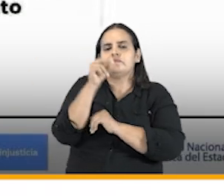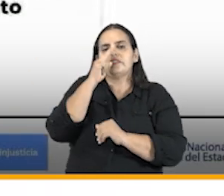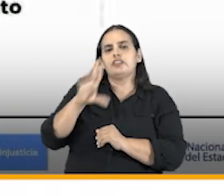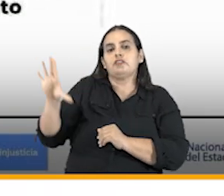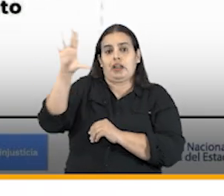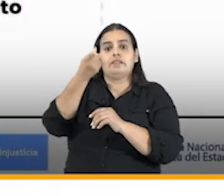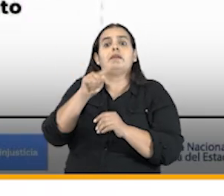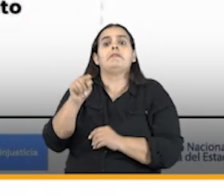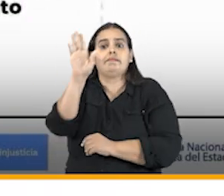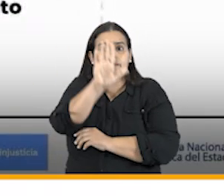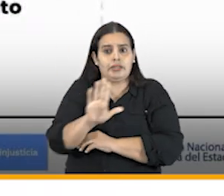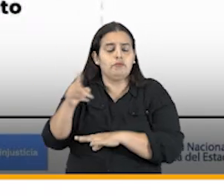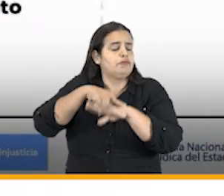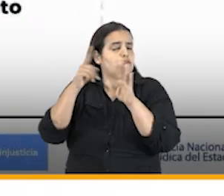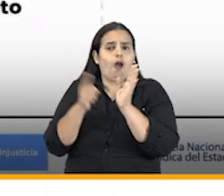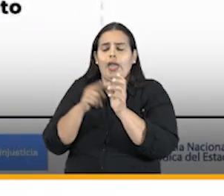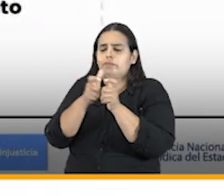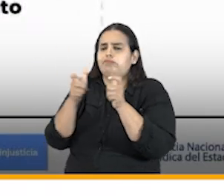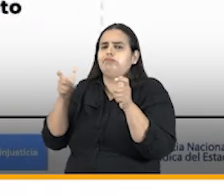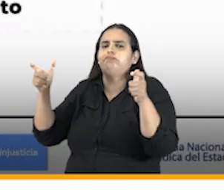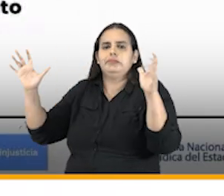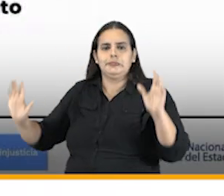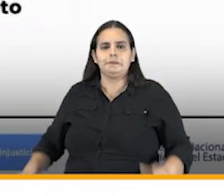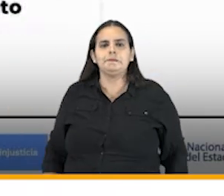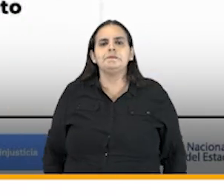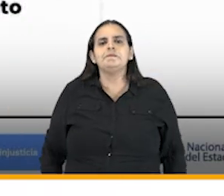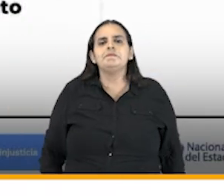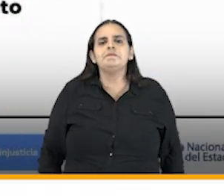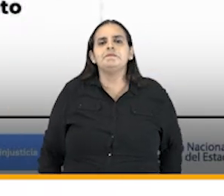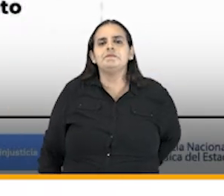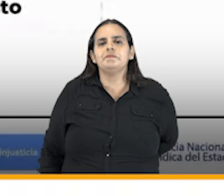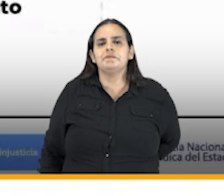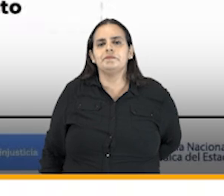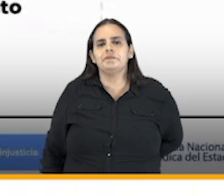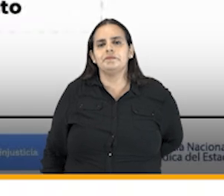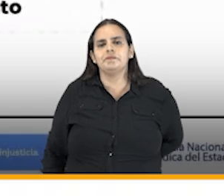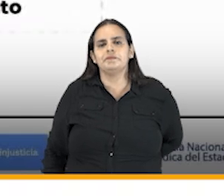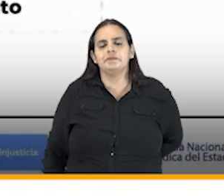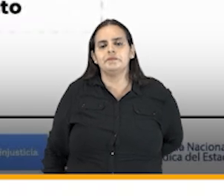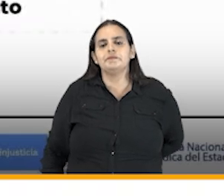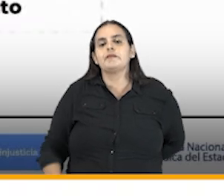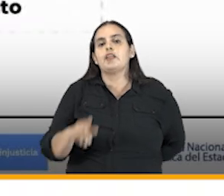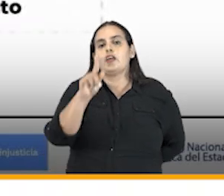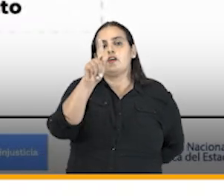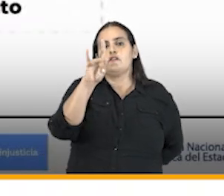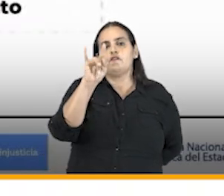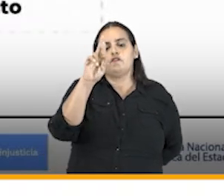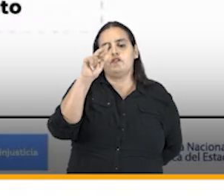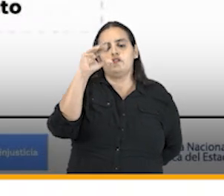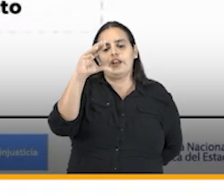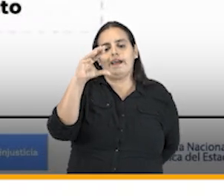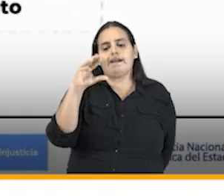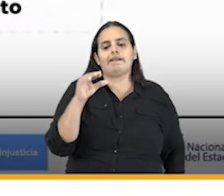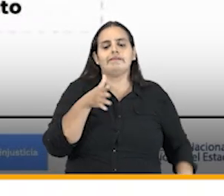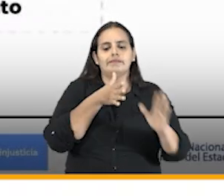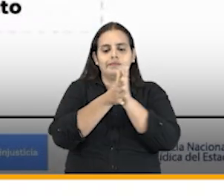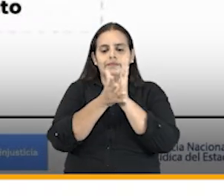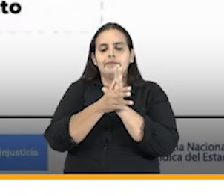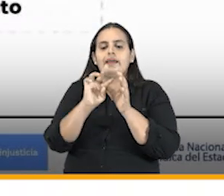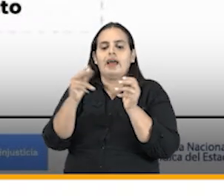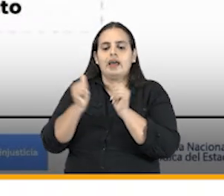nacionales sino a las territoriales y en materia de furar quiero resaltar que